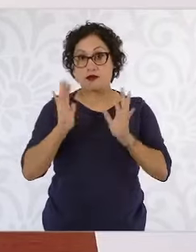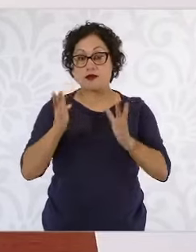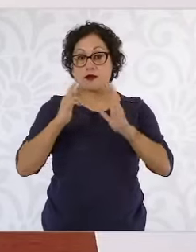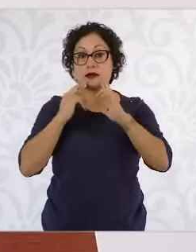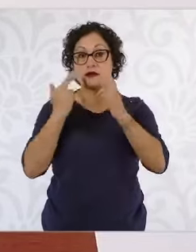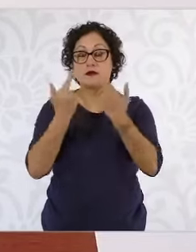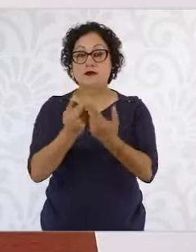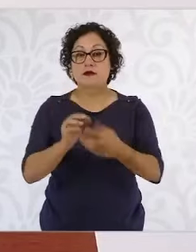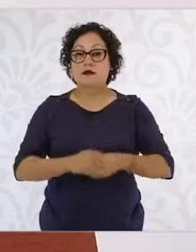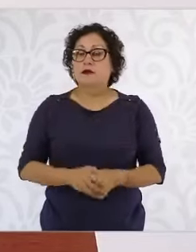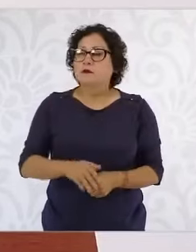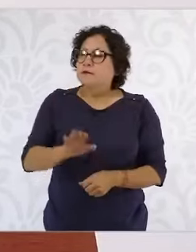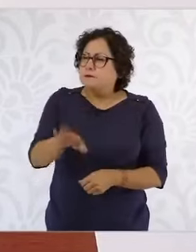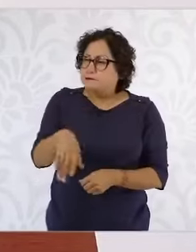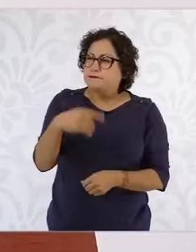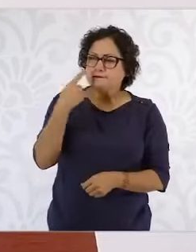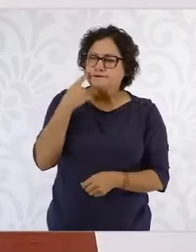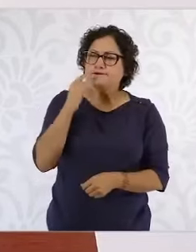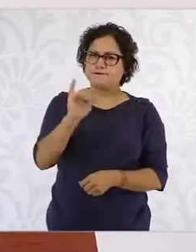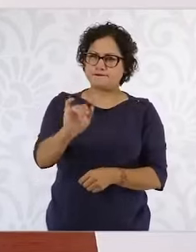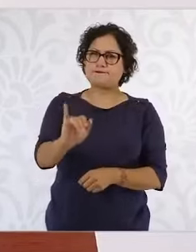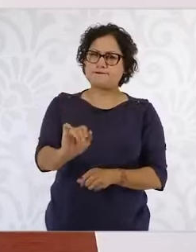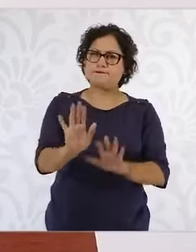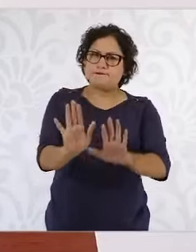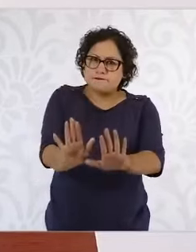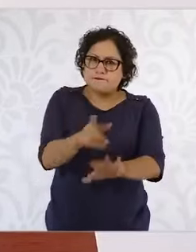viendo los tiempos y ya les informamos.